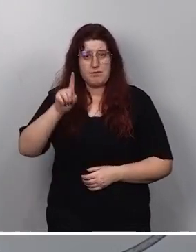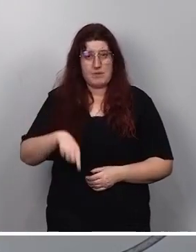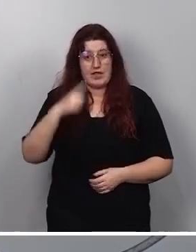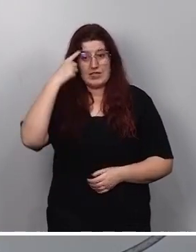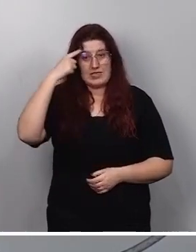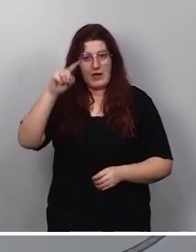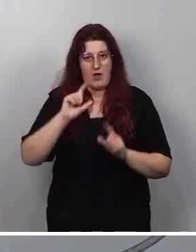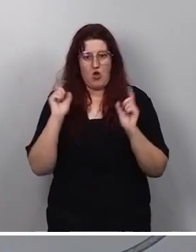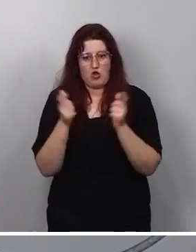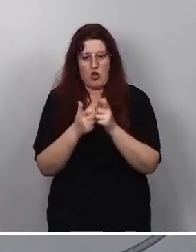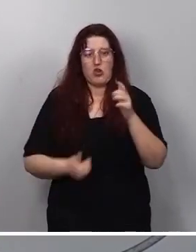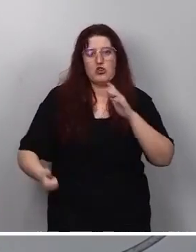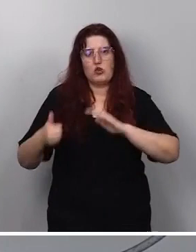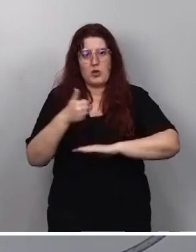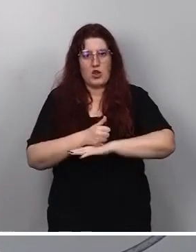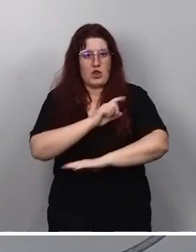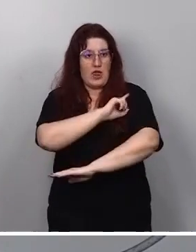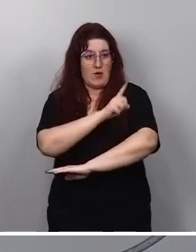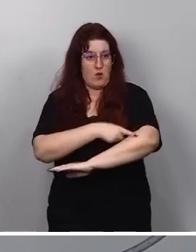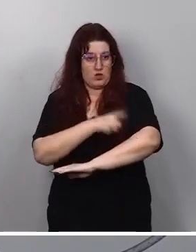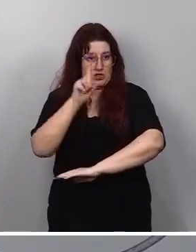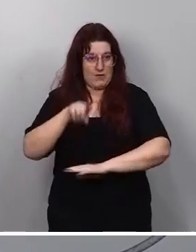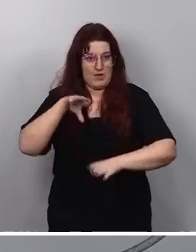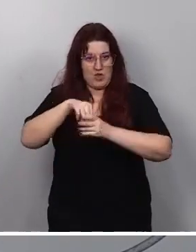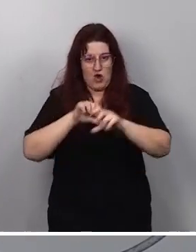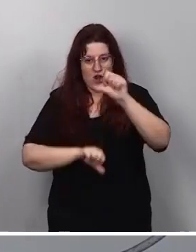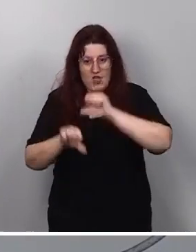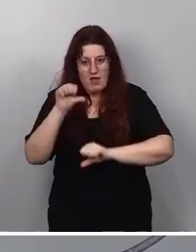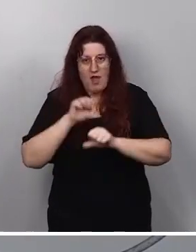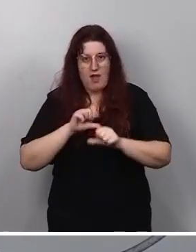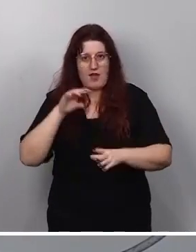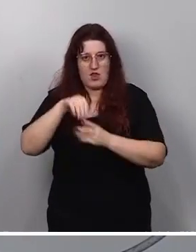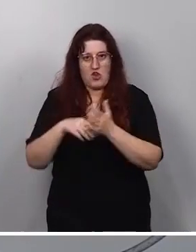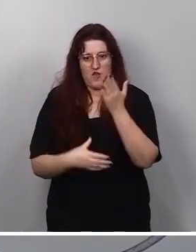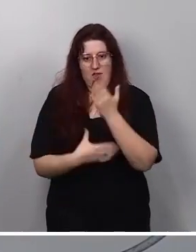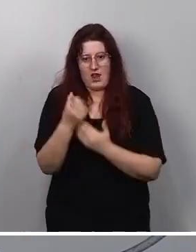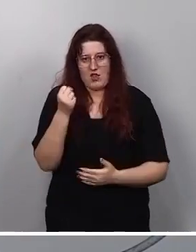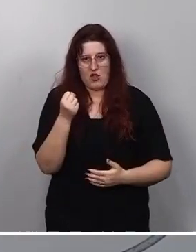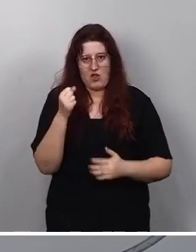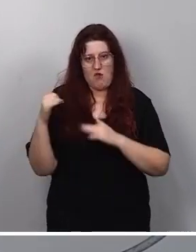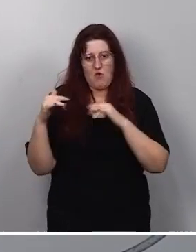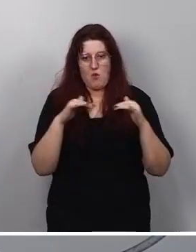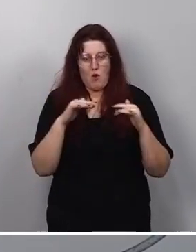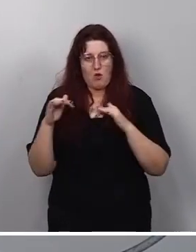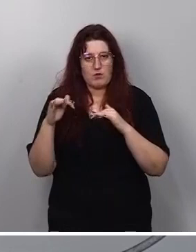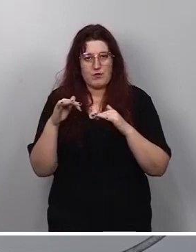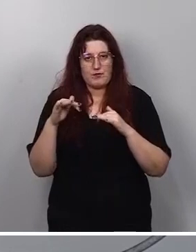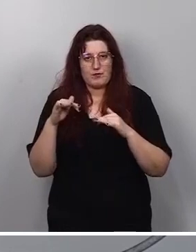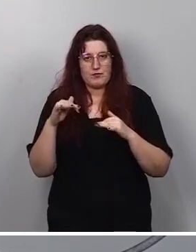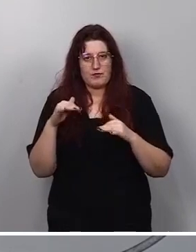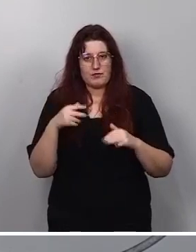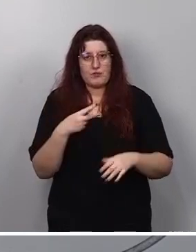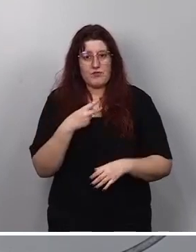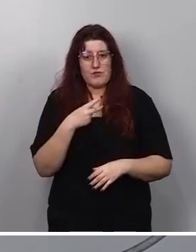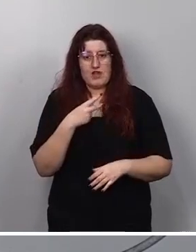del propio Consejo Superior de Deporte, como desde la Liga, como de la propia Federación de Fútbol, hay cada dos semanas